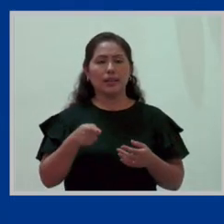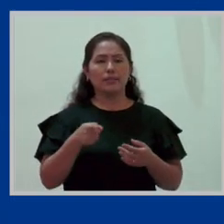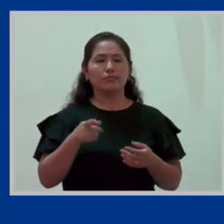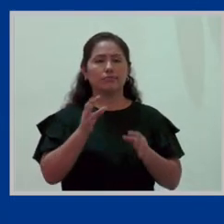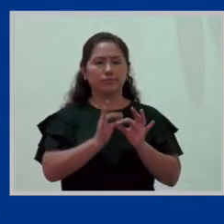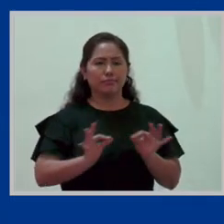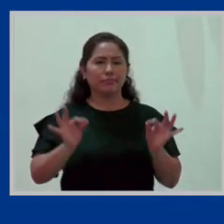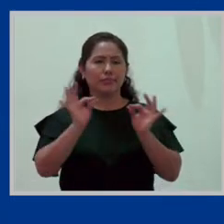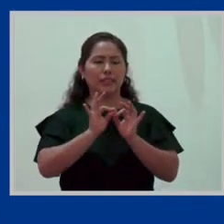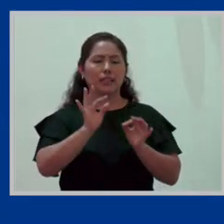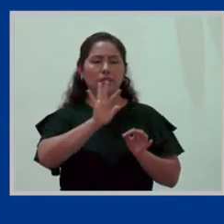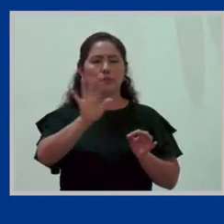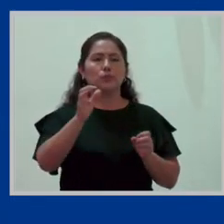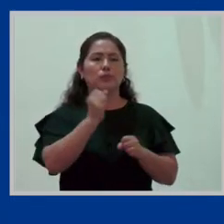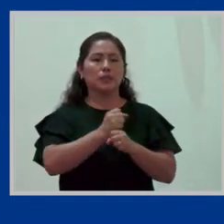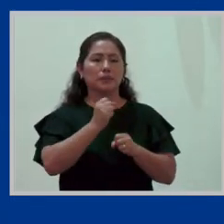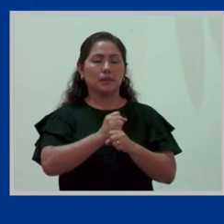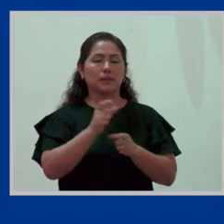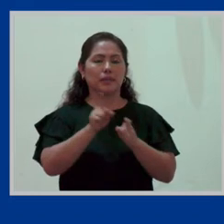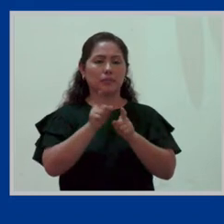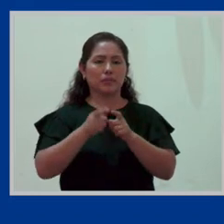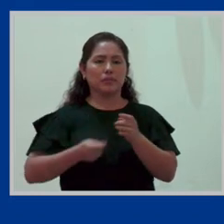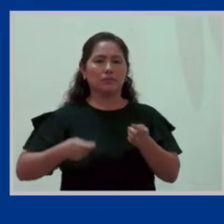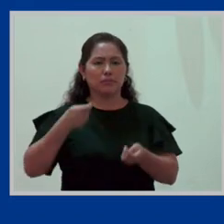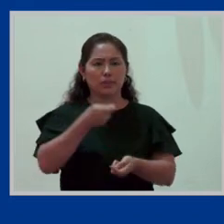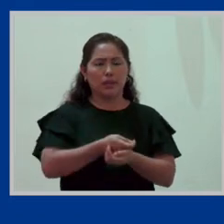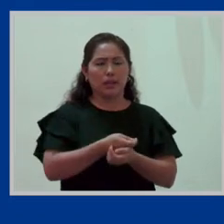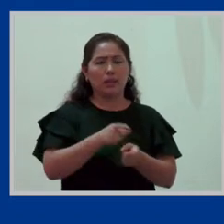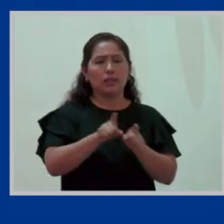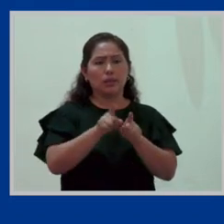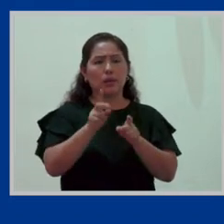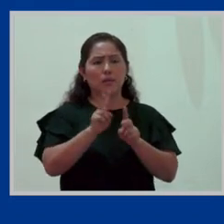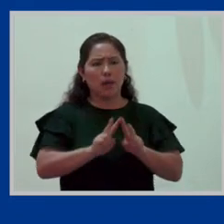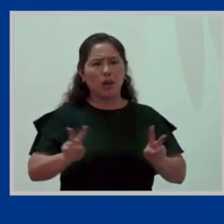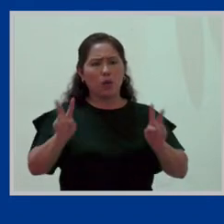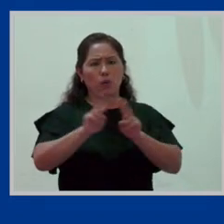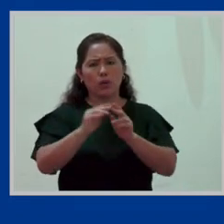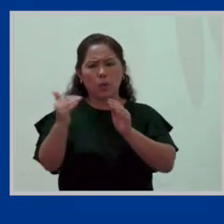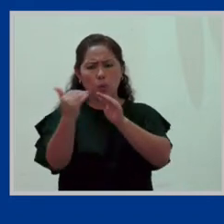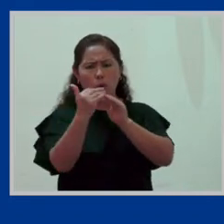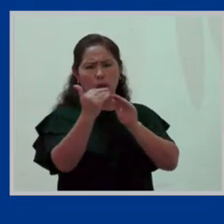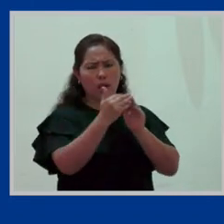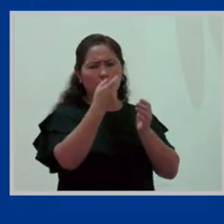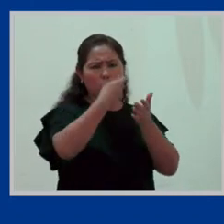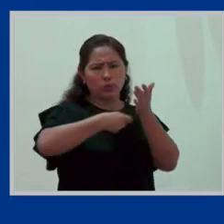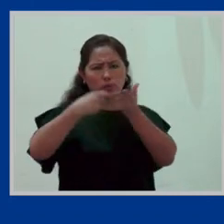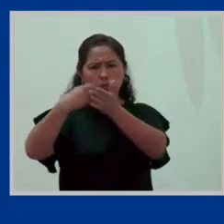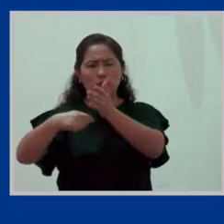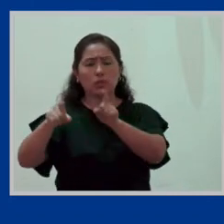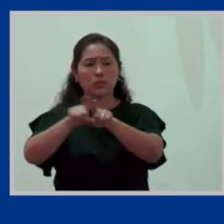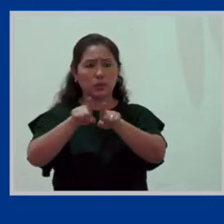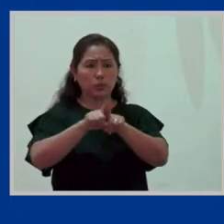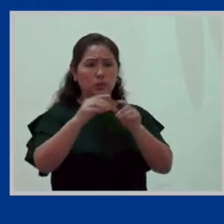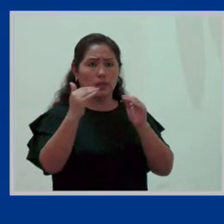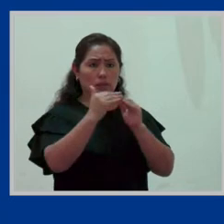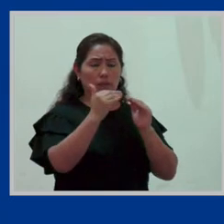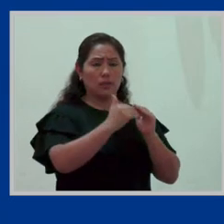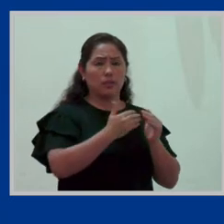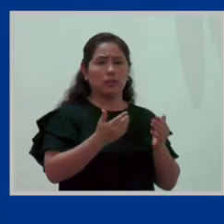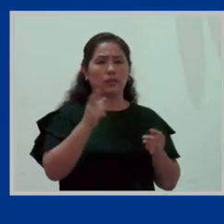principio de igual trabajo, igual remuneración por un trabajo de igual valor, es muy importante porque nos trata de ayudar a